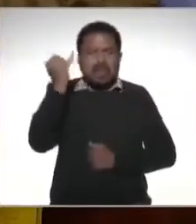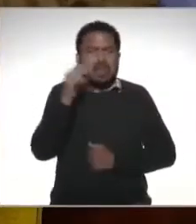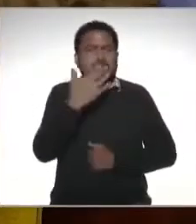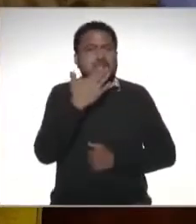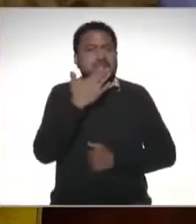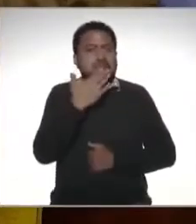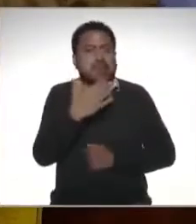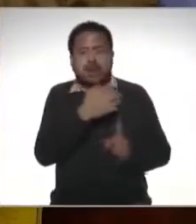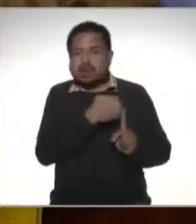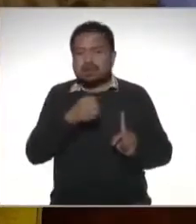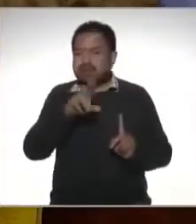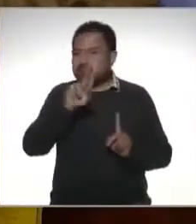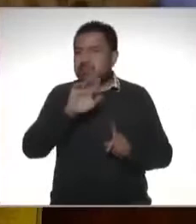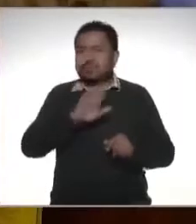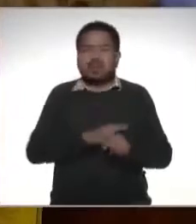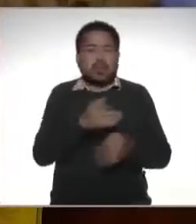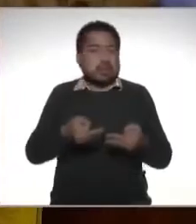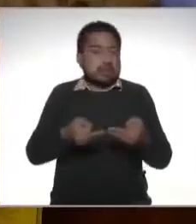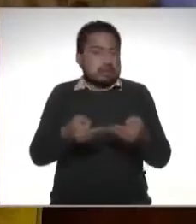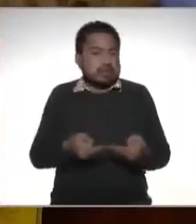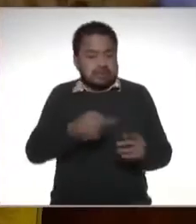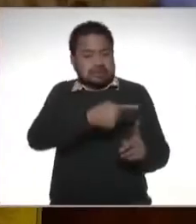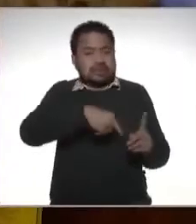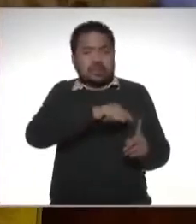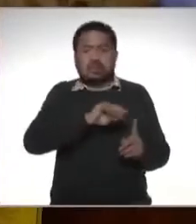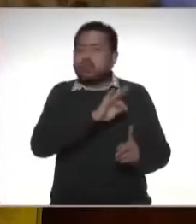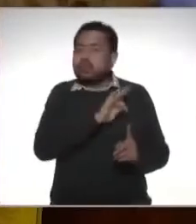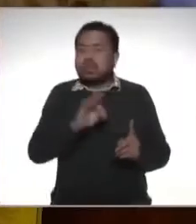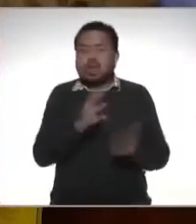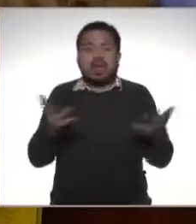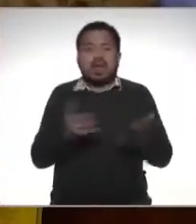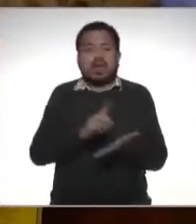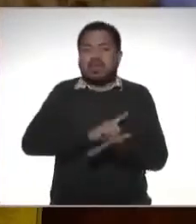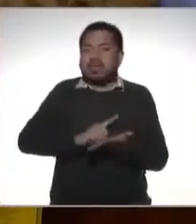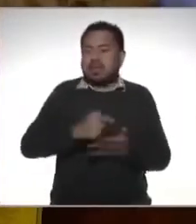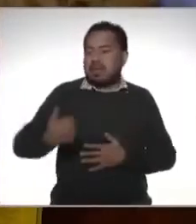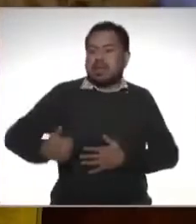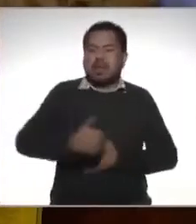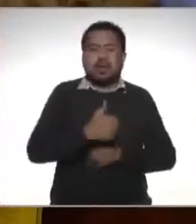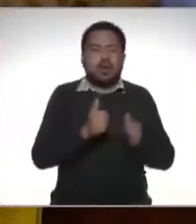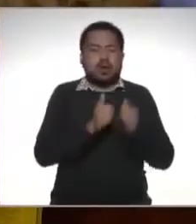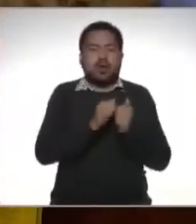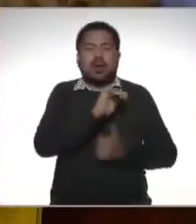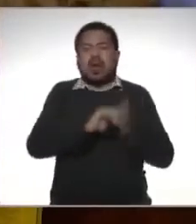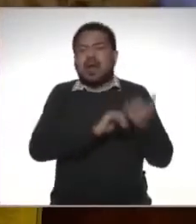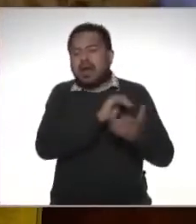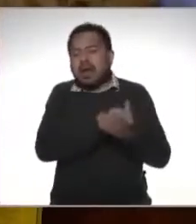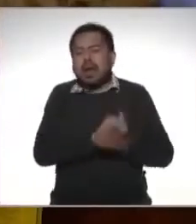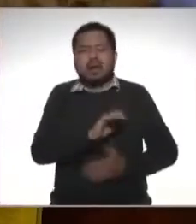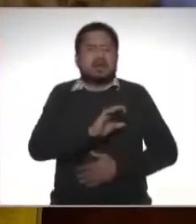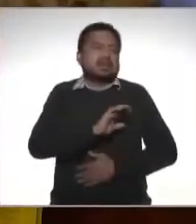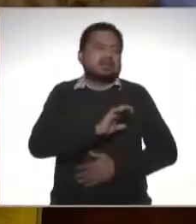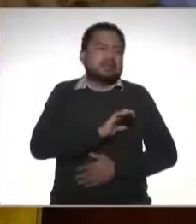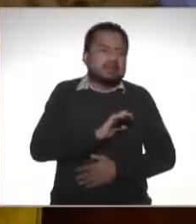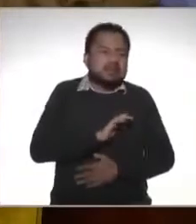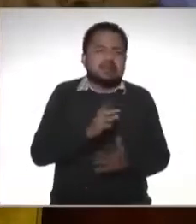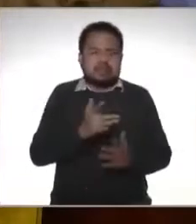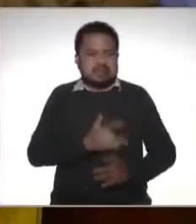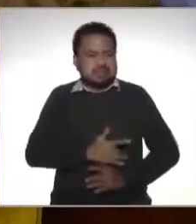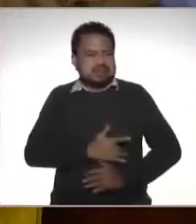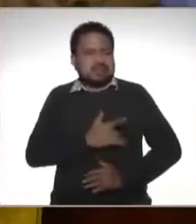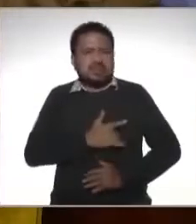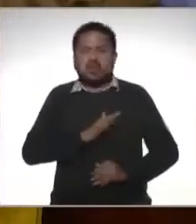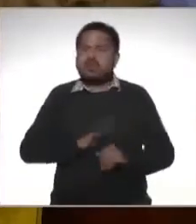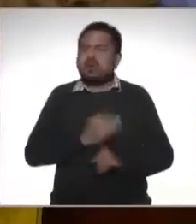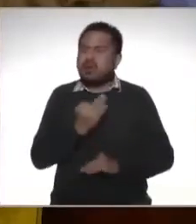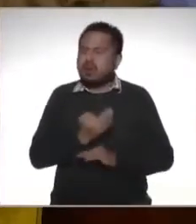son correctas porque la realidad es que también ellos pueden ejercer sus derechos con respecto a la pareja la afectividad. ¿Por qué les digo esta